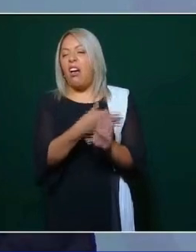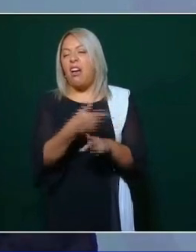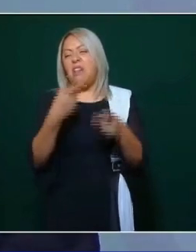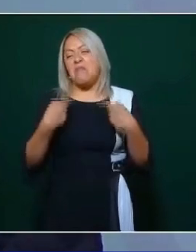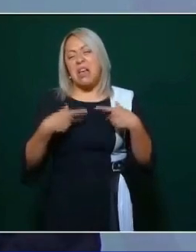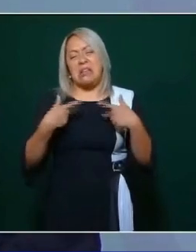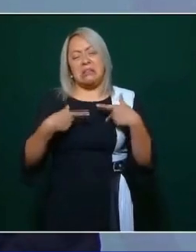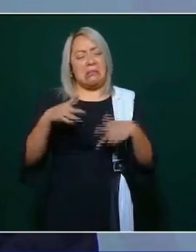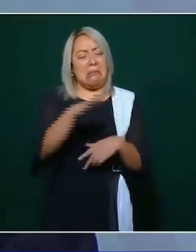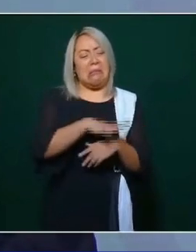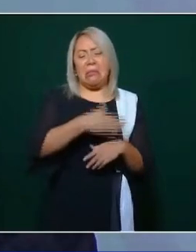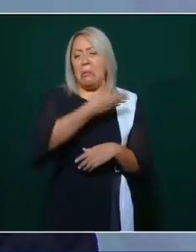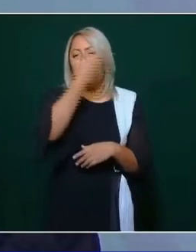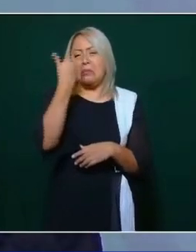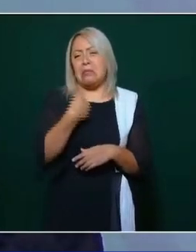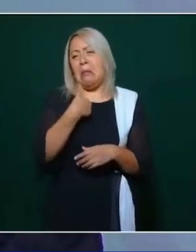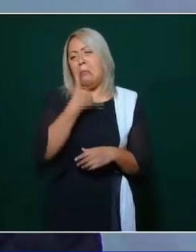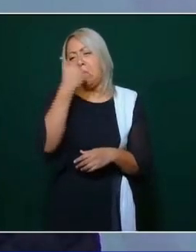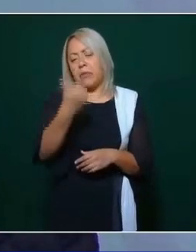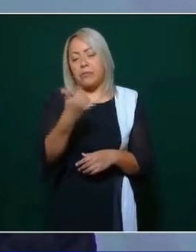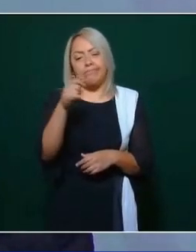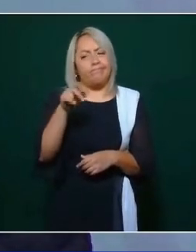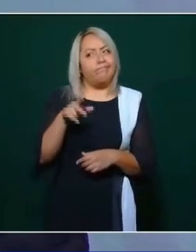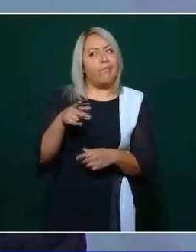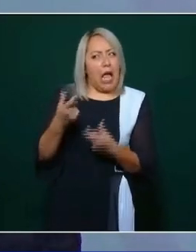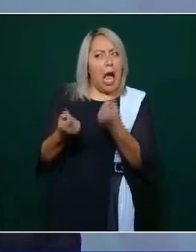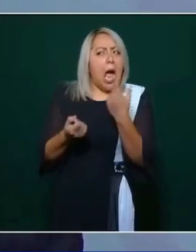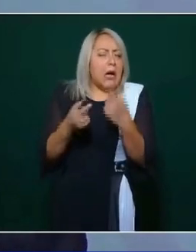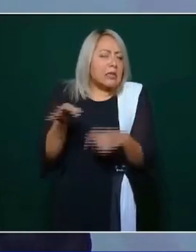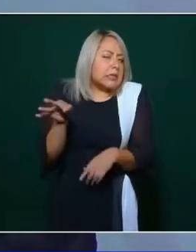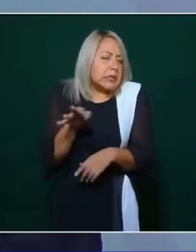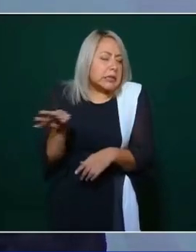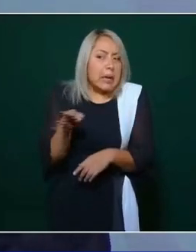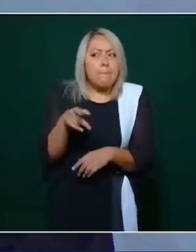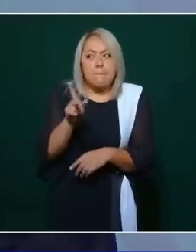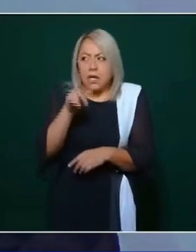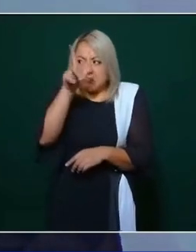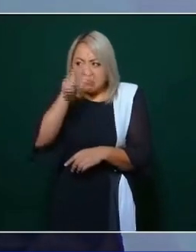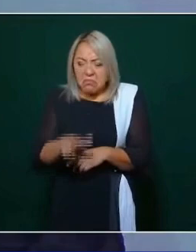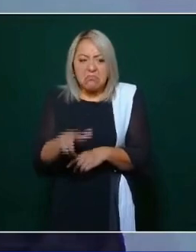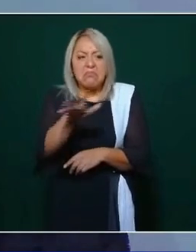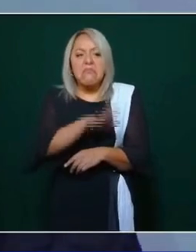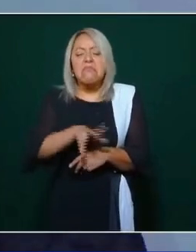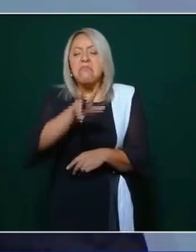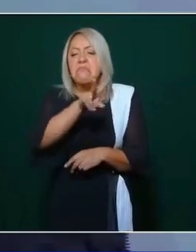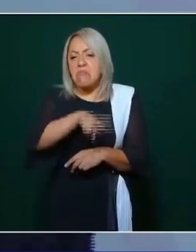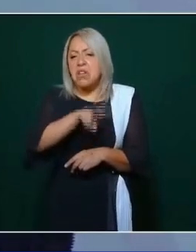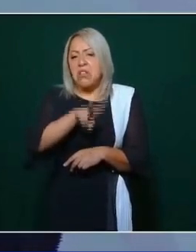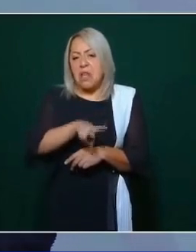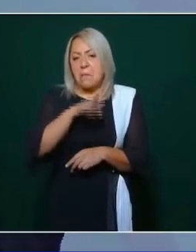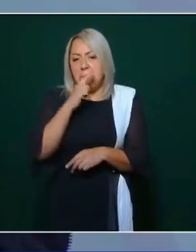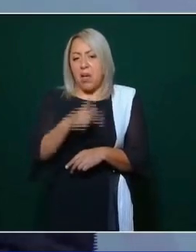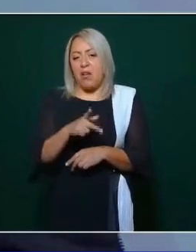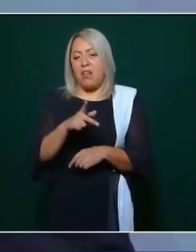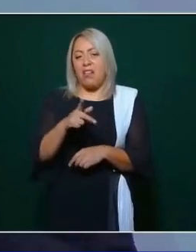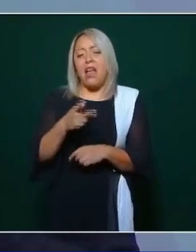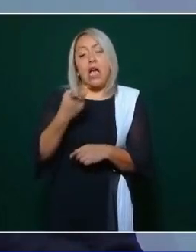equivocarse pero se equivoca menos es mucho mejor la democracia que el dedazo